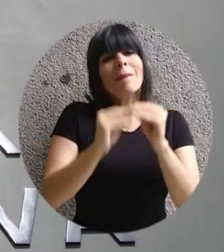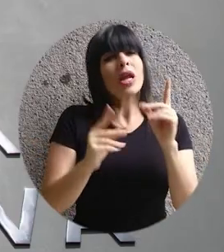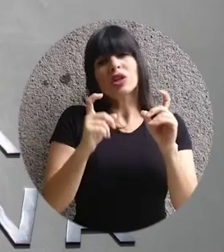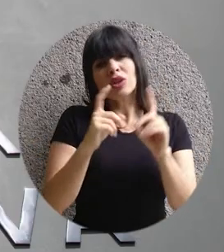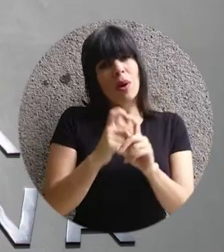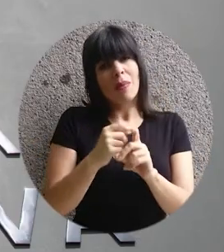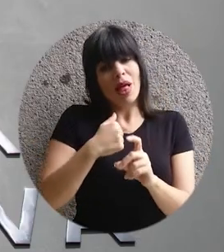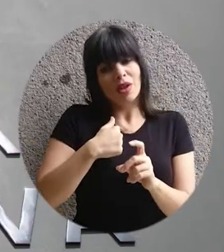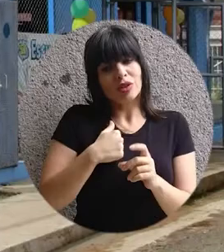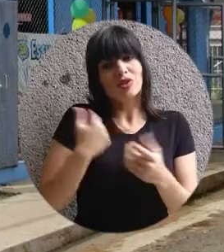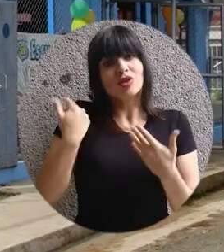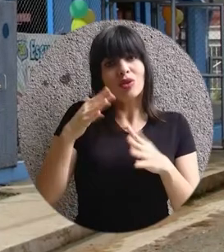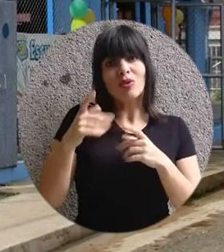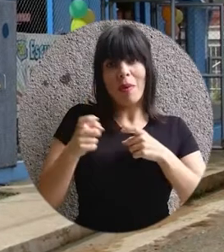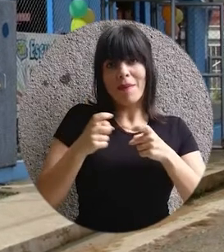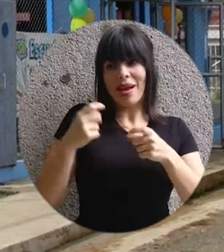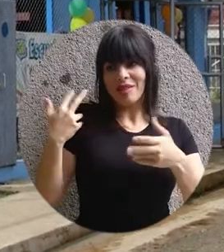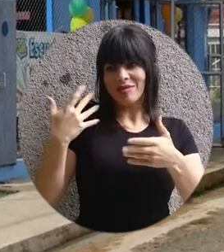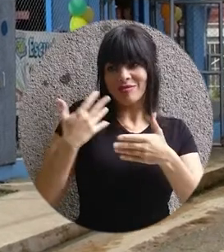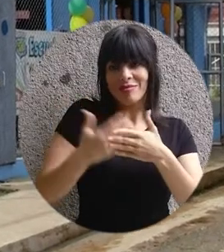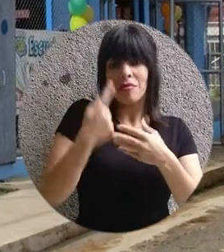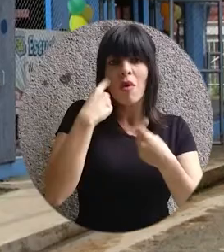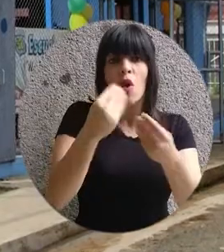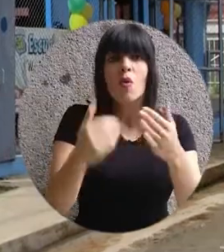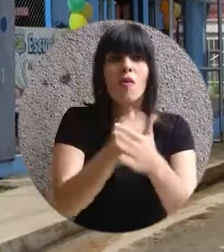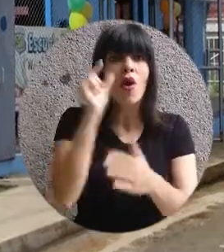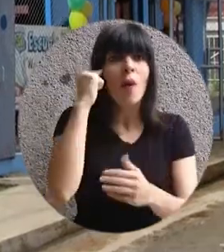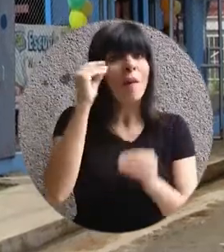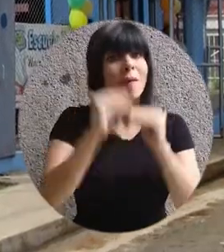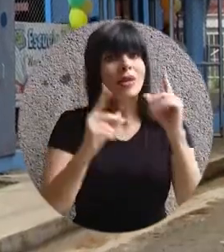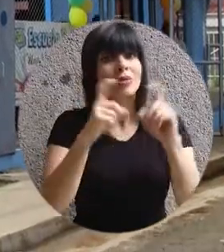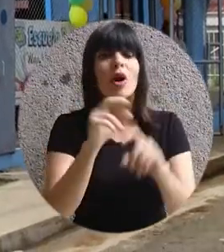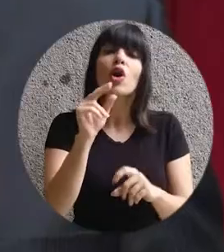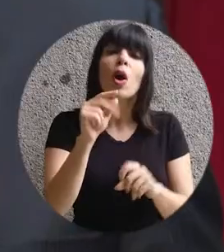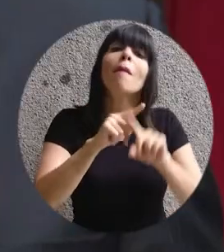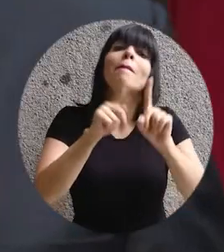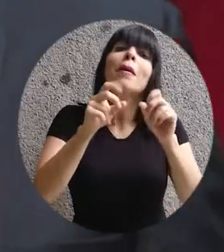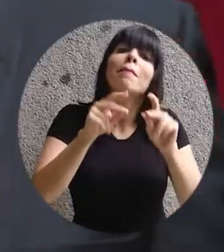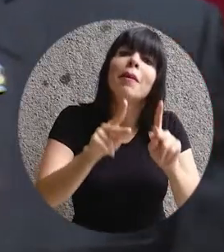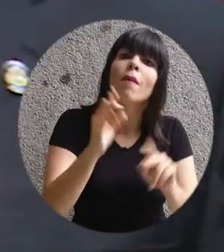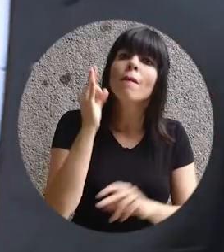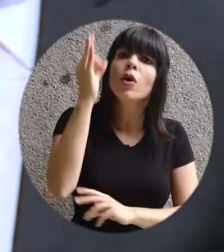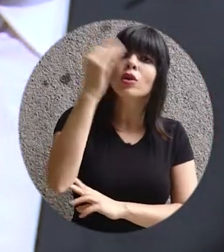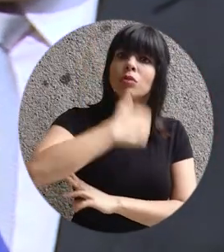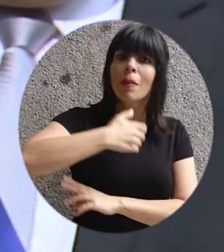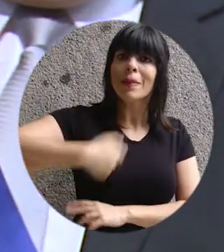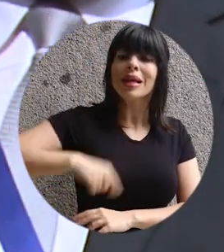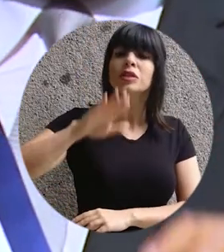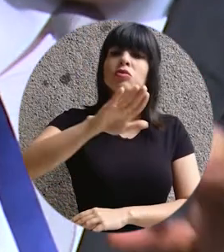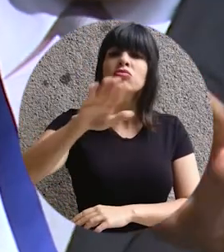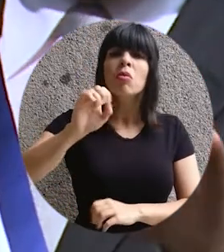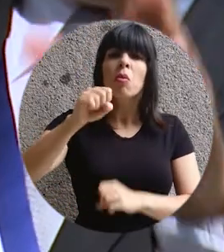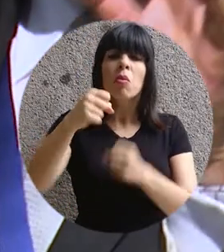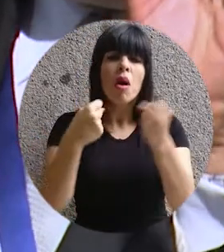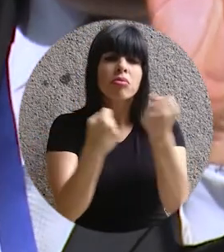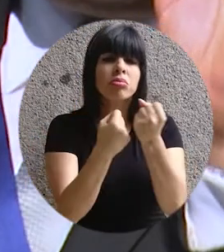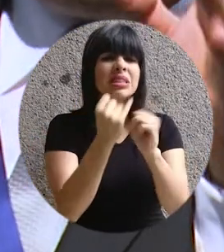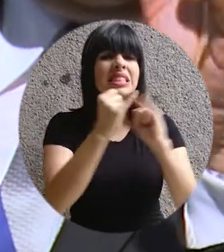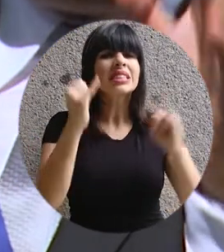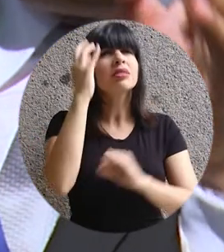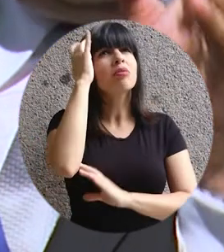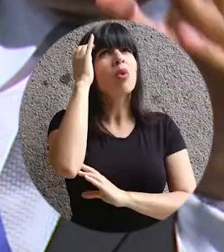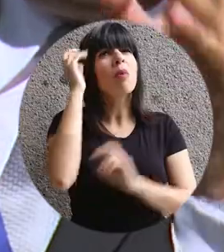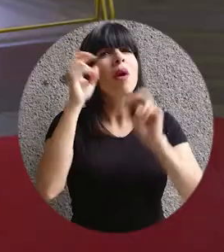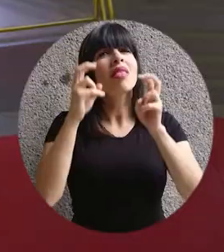menos complejo que el que yo hubo de administrar para el nuevo gobierno, al menos le permitirá al próximo presidente hacer su aporte sin